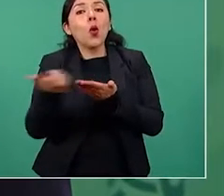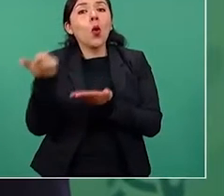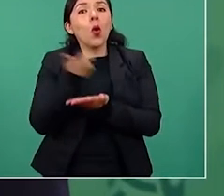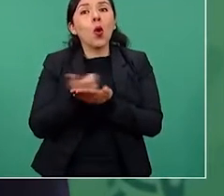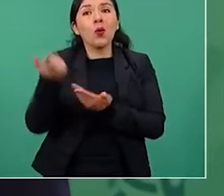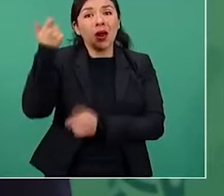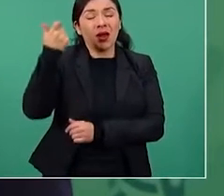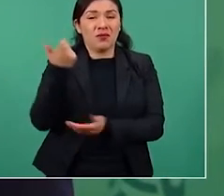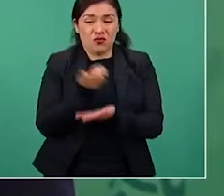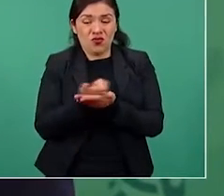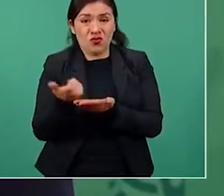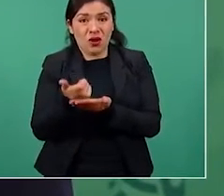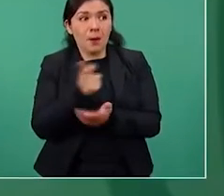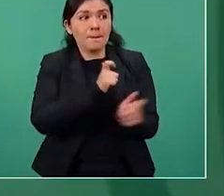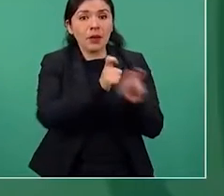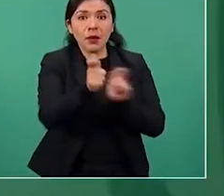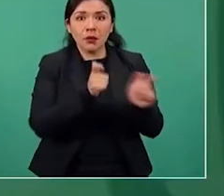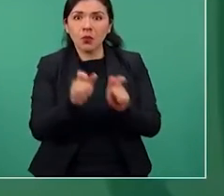altos.